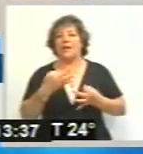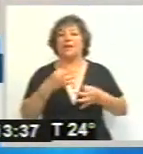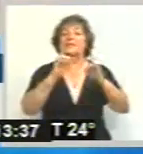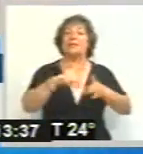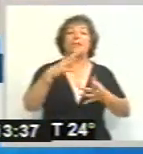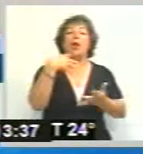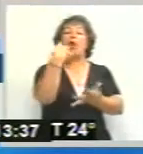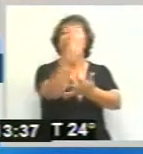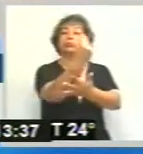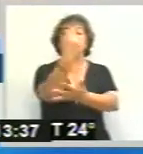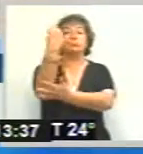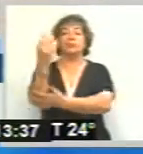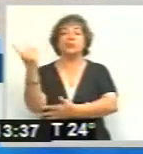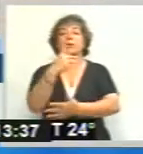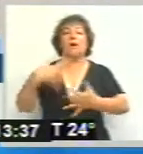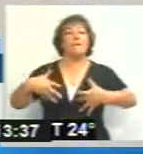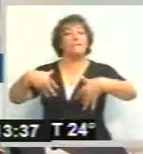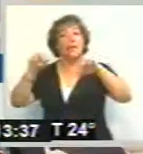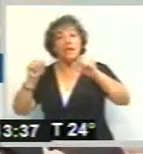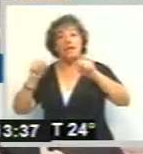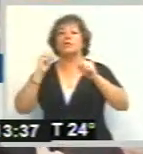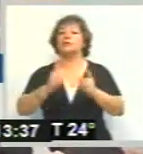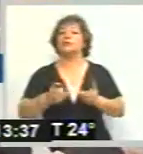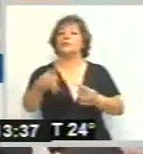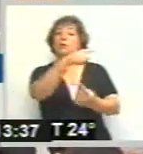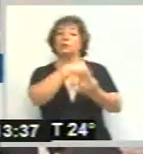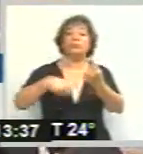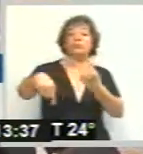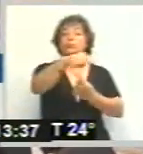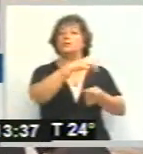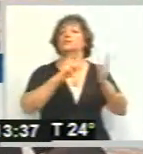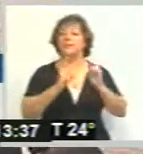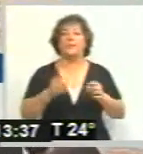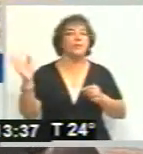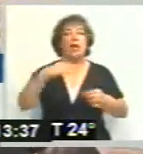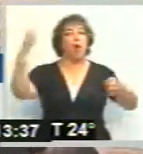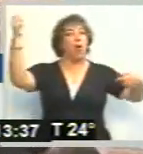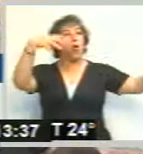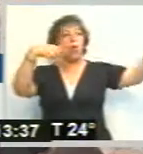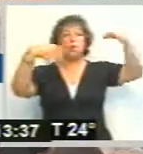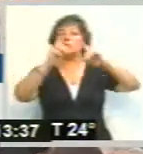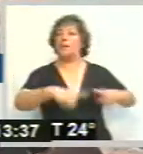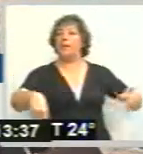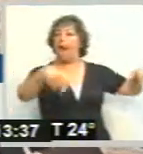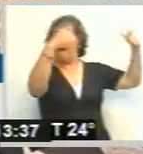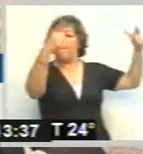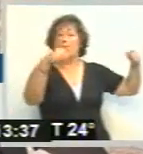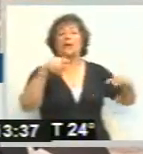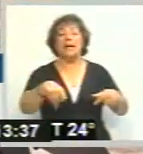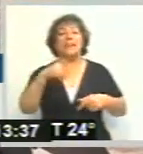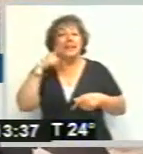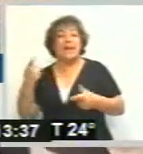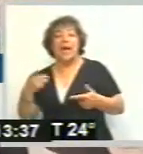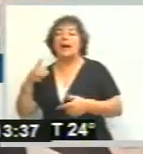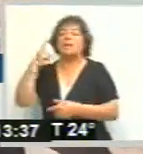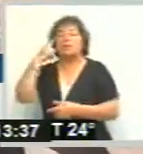Virgen y el Señor del Milagro que van a estar en la zona de la Rotonda del Limache toda iluminada y con árboles. Y la idea es que ese día los recibamos a